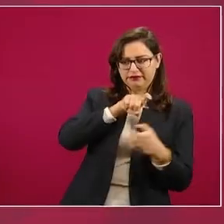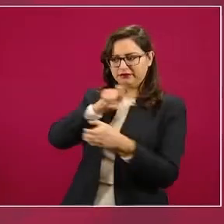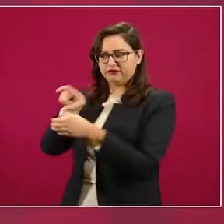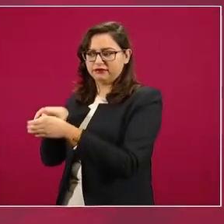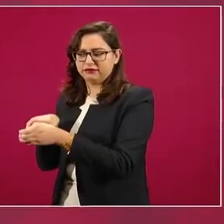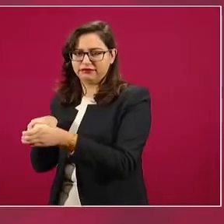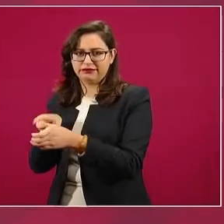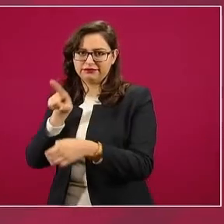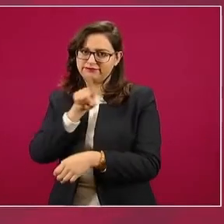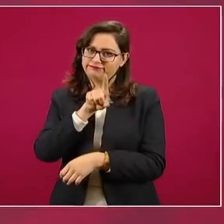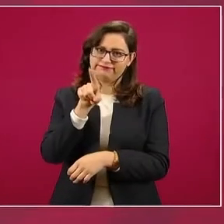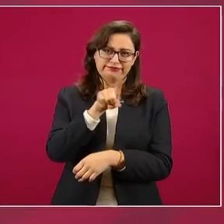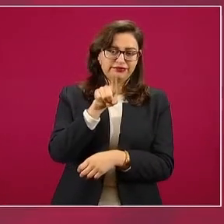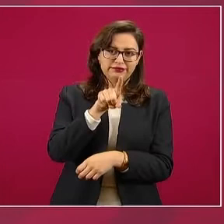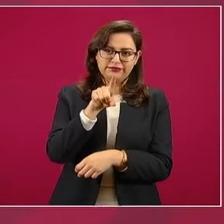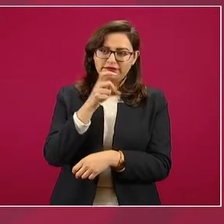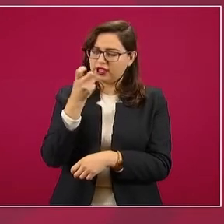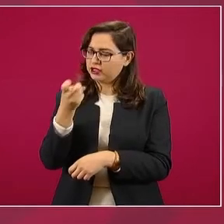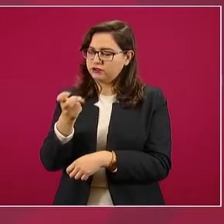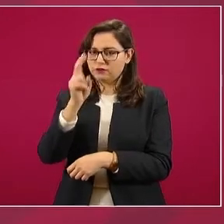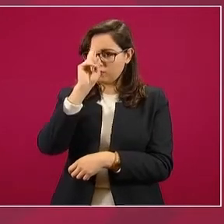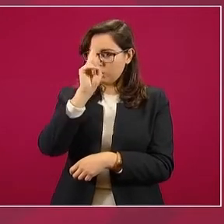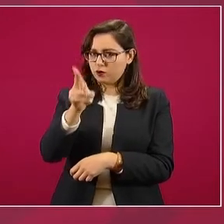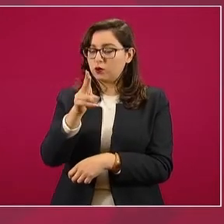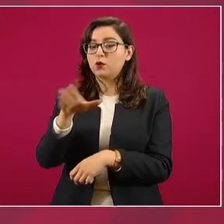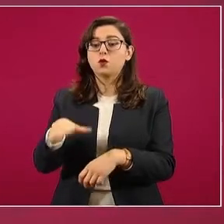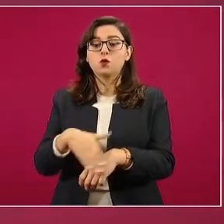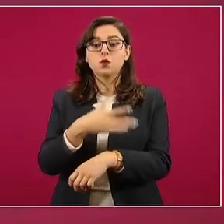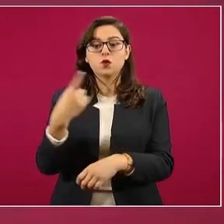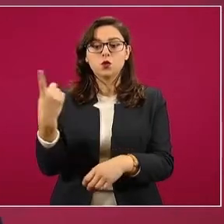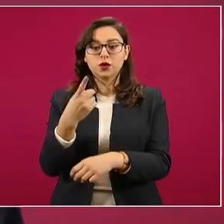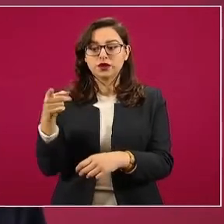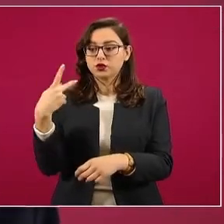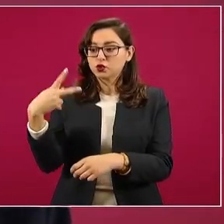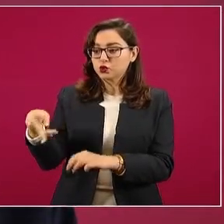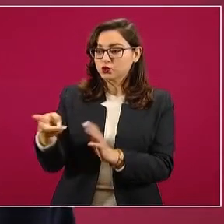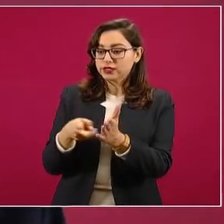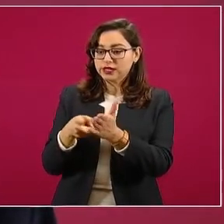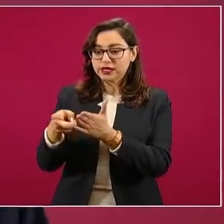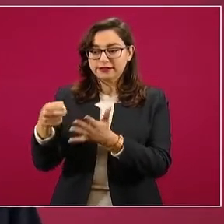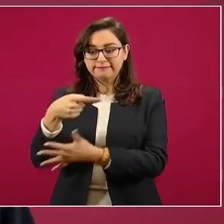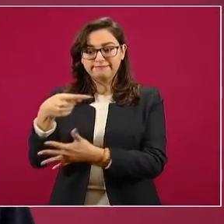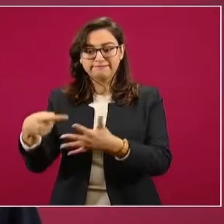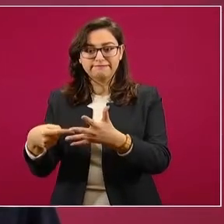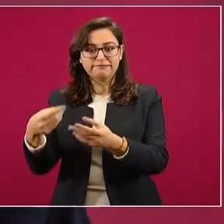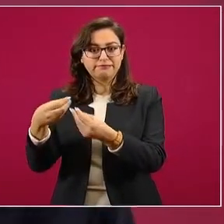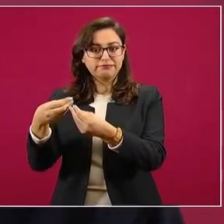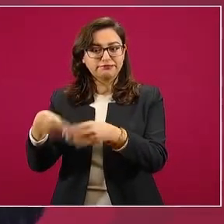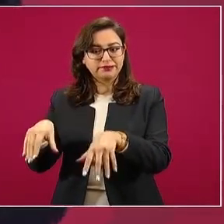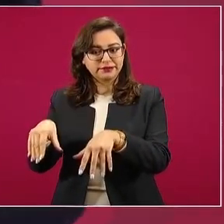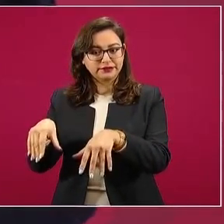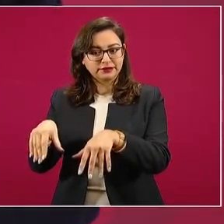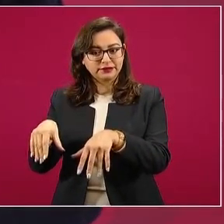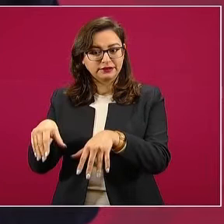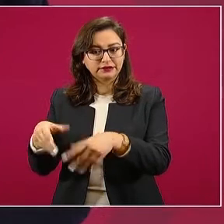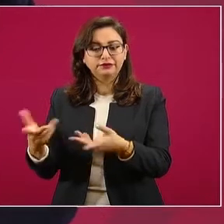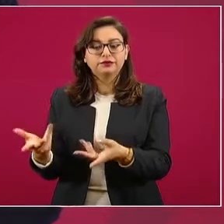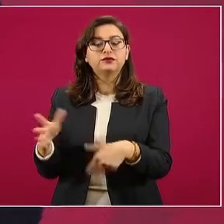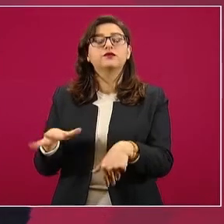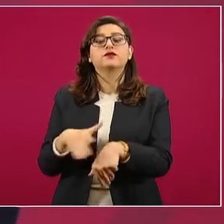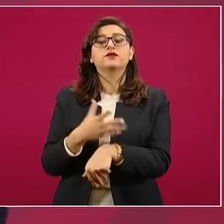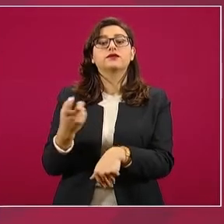porque el contratarlos por